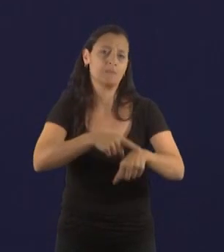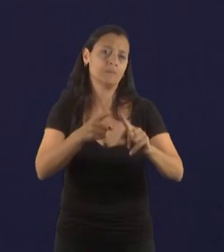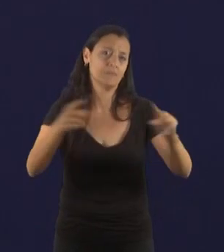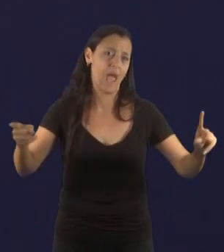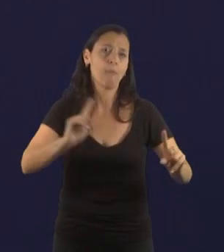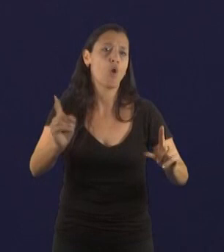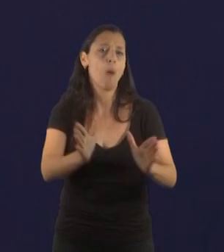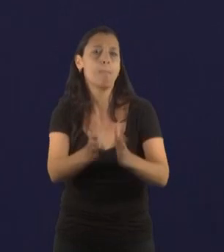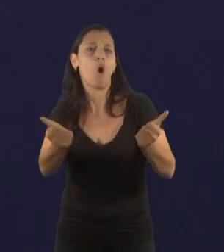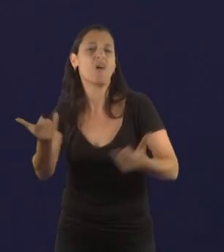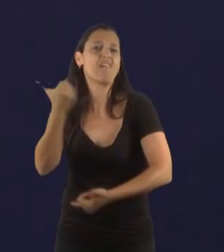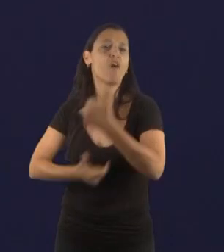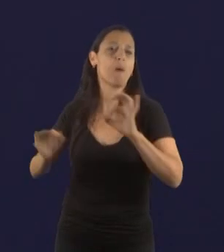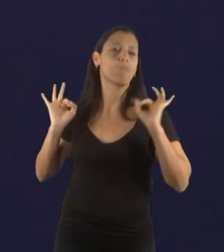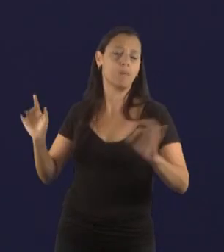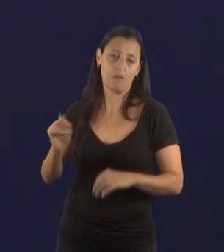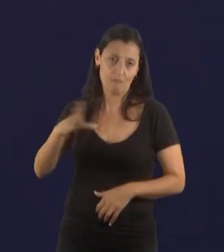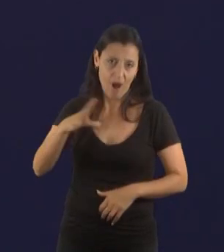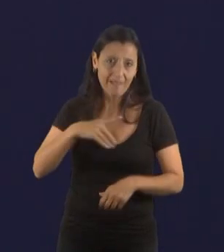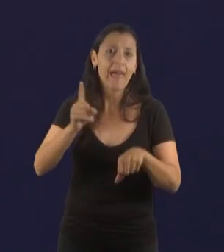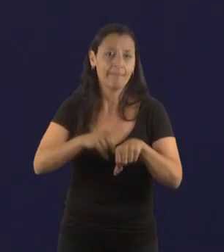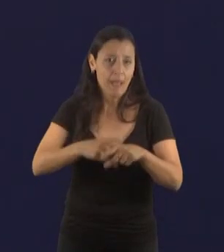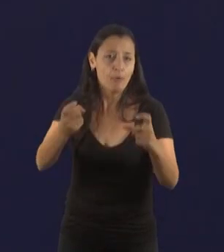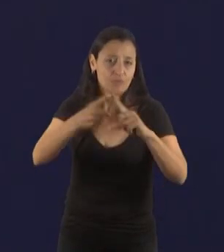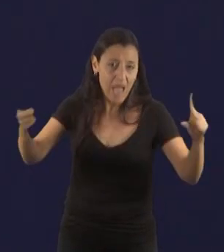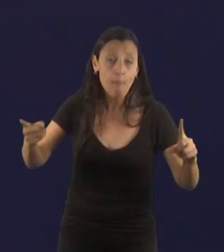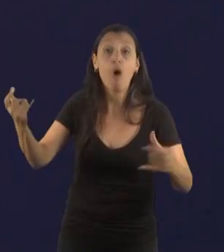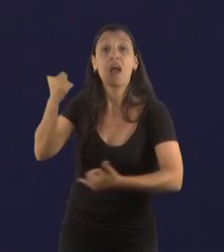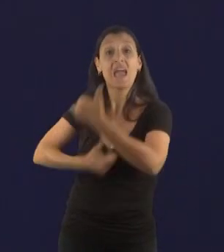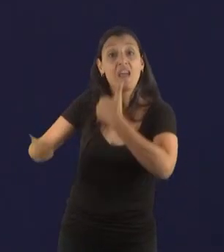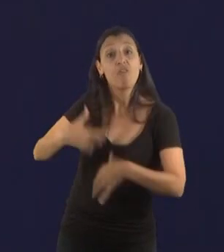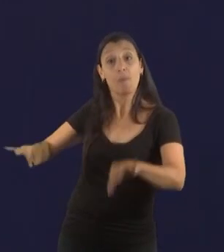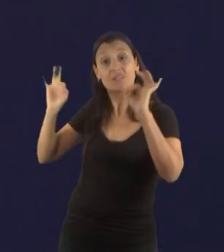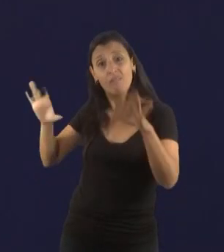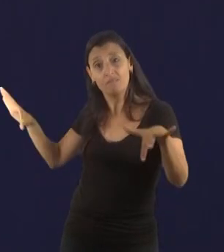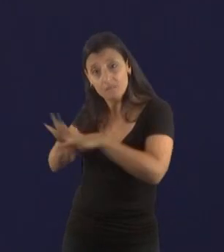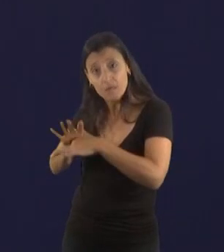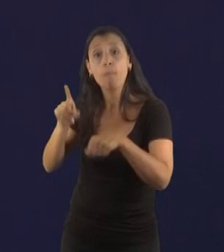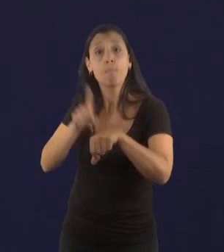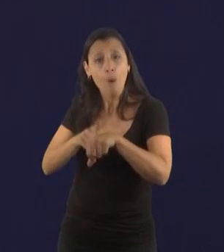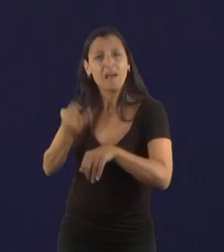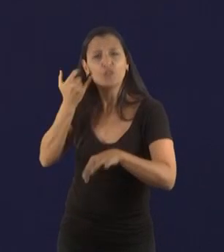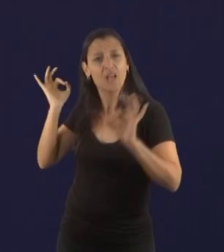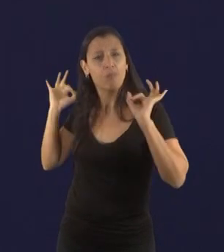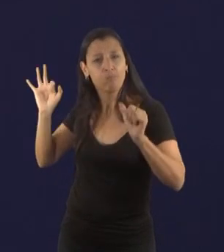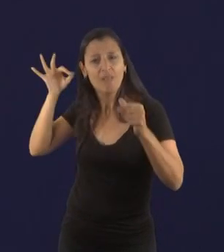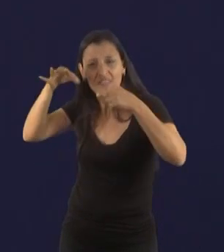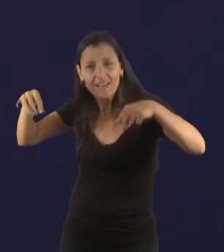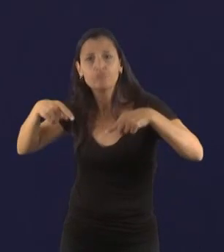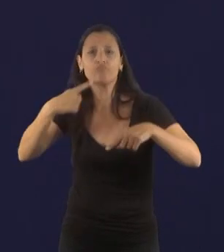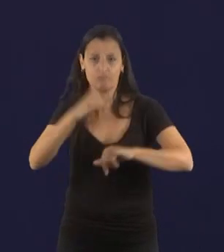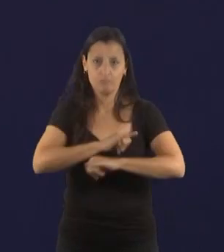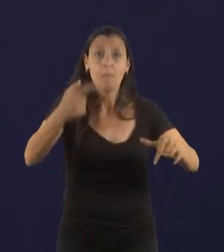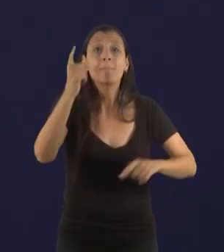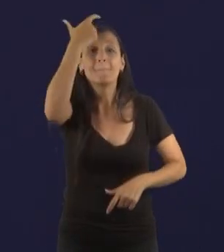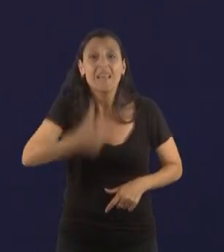tiempo, pero seguramente que la respuesta sea sí y cuando tengamos todo terminado se los va, yo